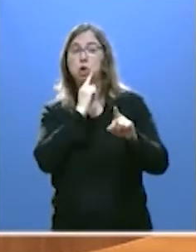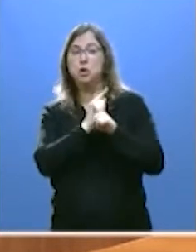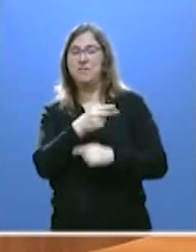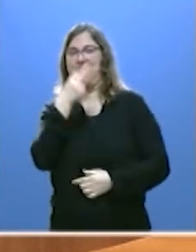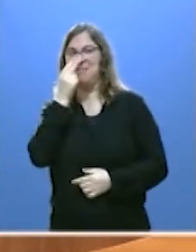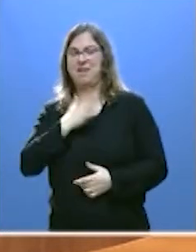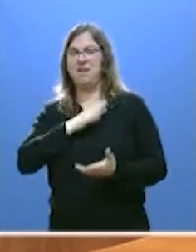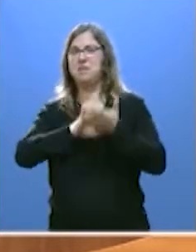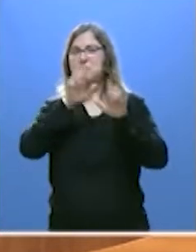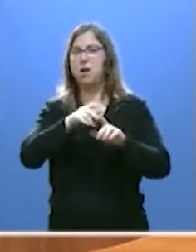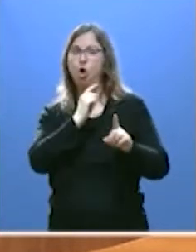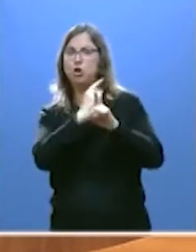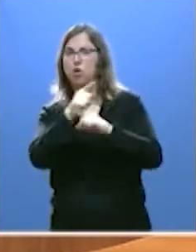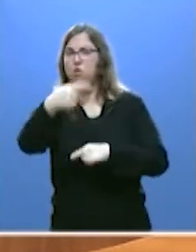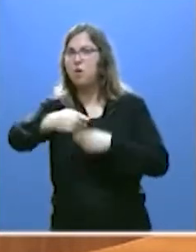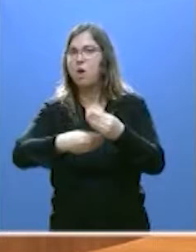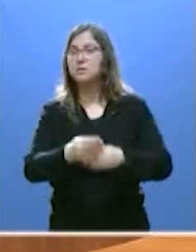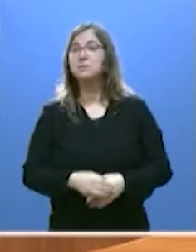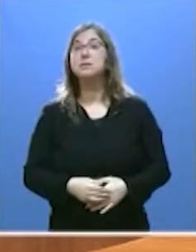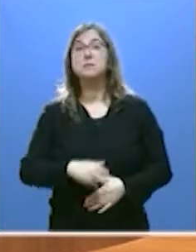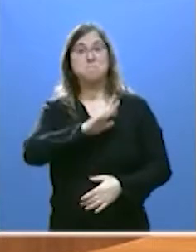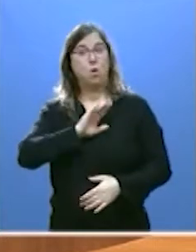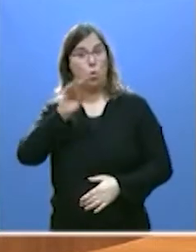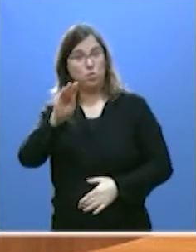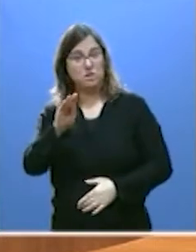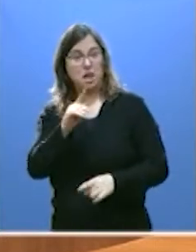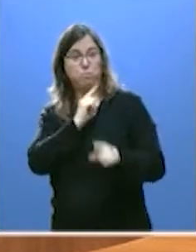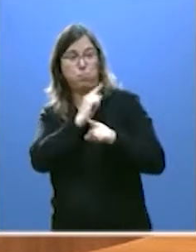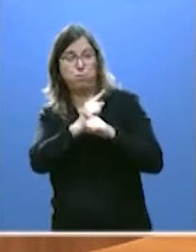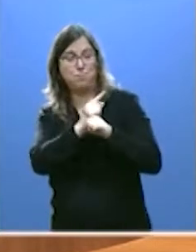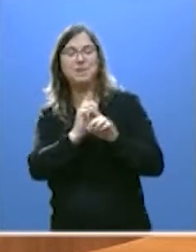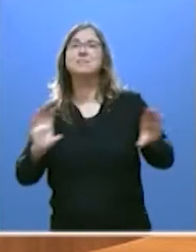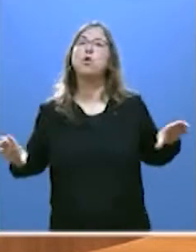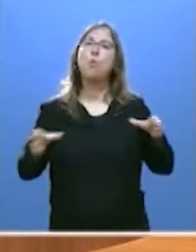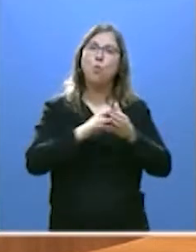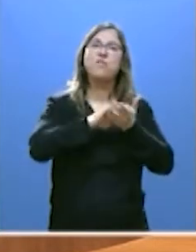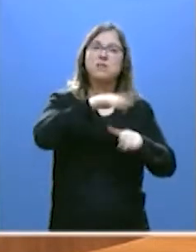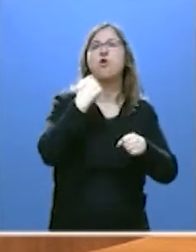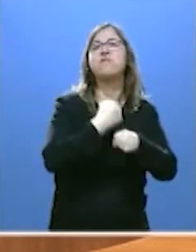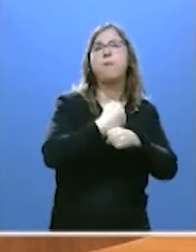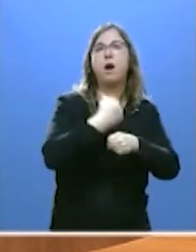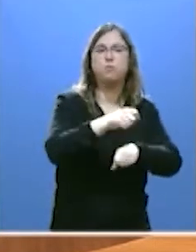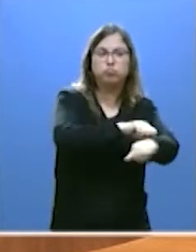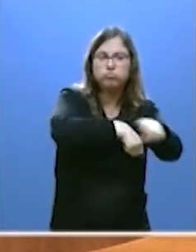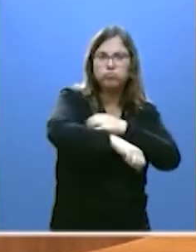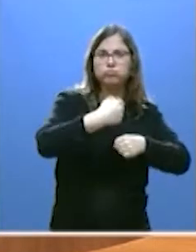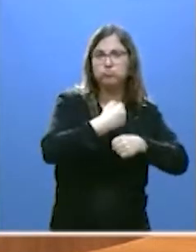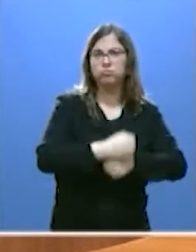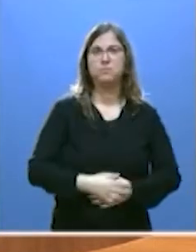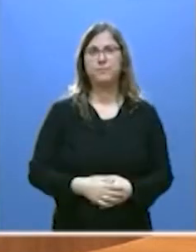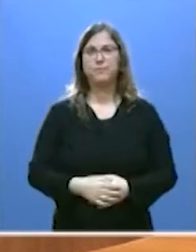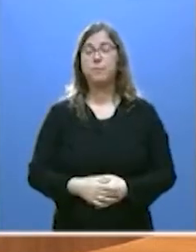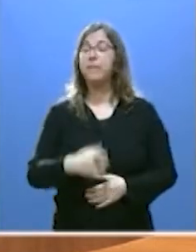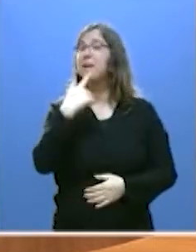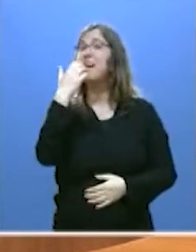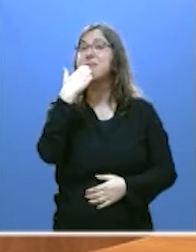intereses de Castilla y León. Mientras usted conspira, en la Junta de Castilla y León trabajamos. Le pongo simplemente